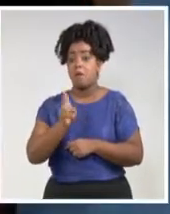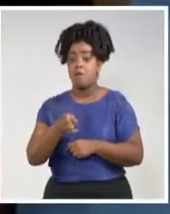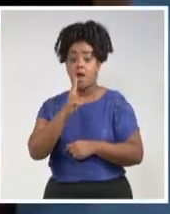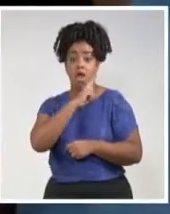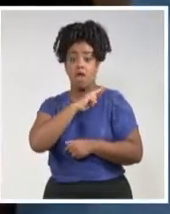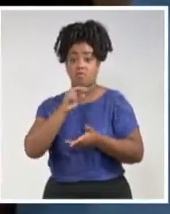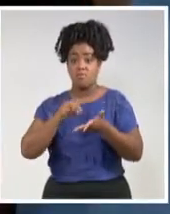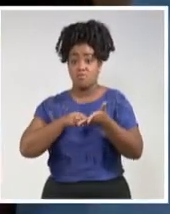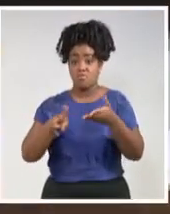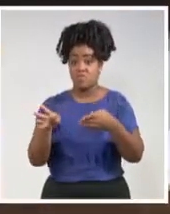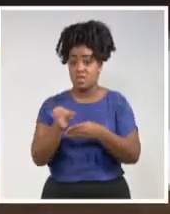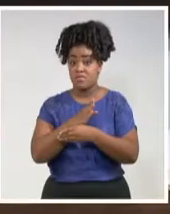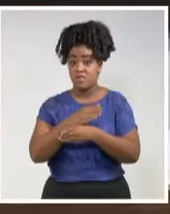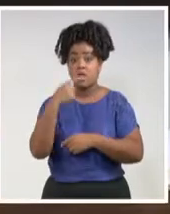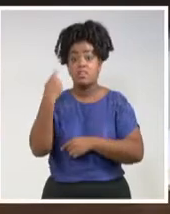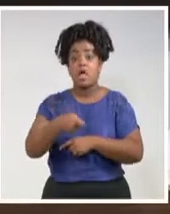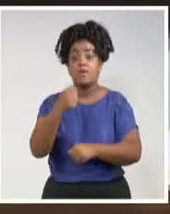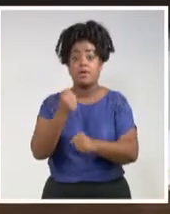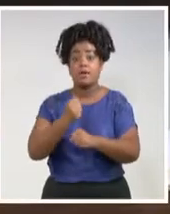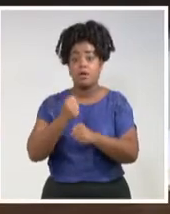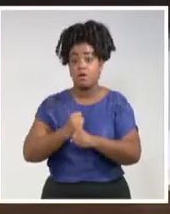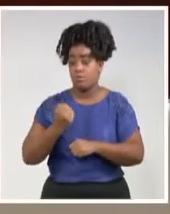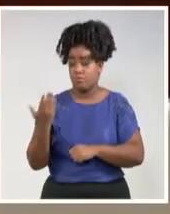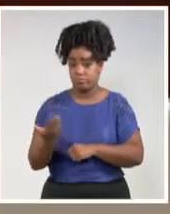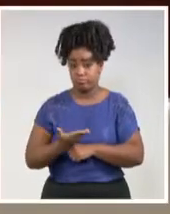provincias a ocuparse de ese tema.